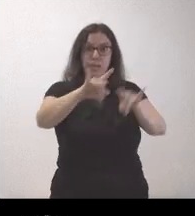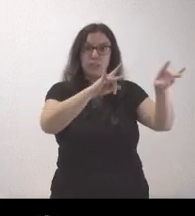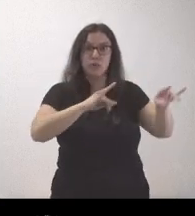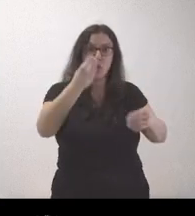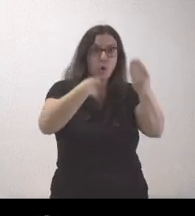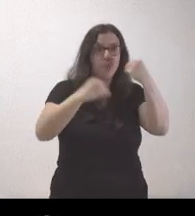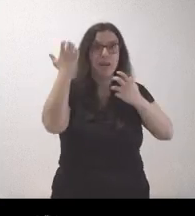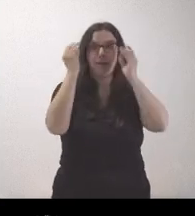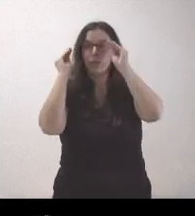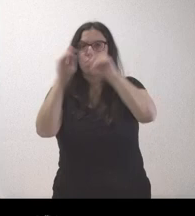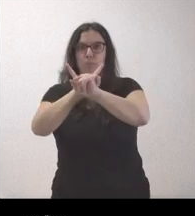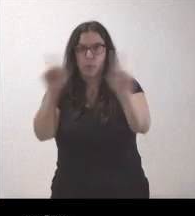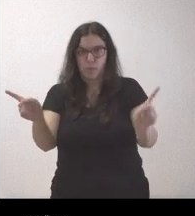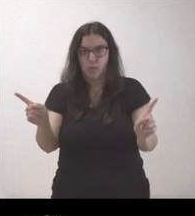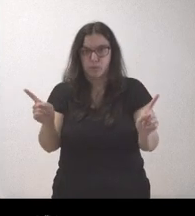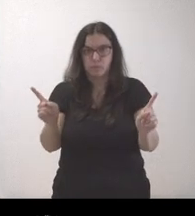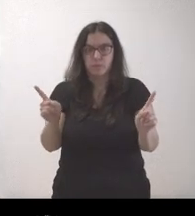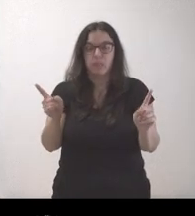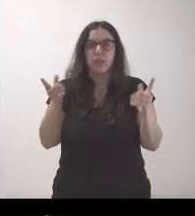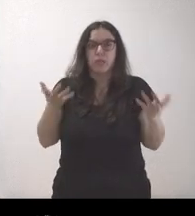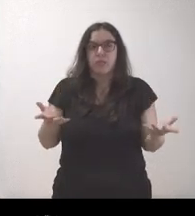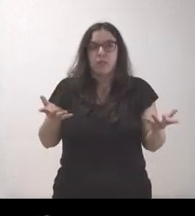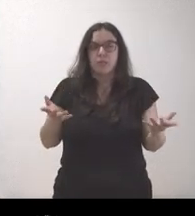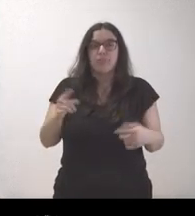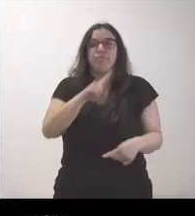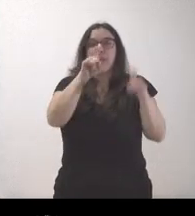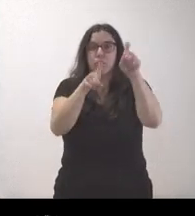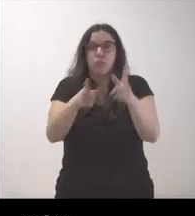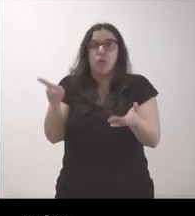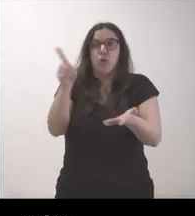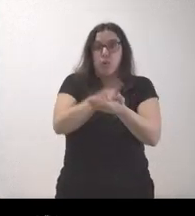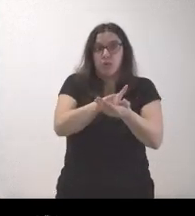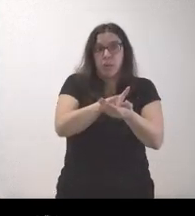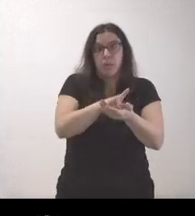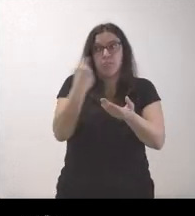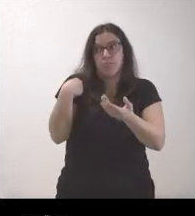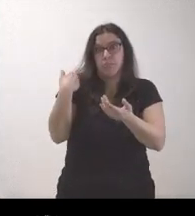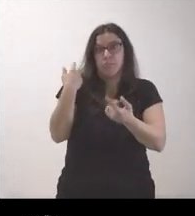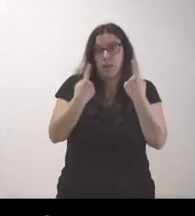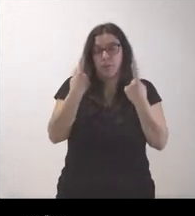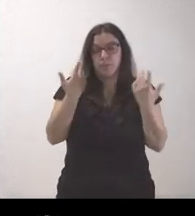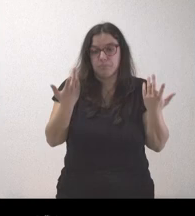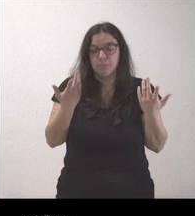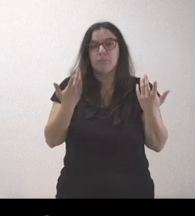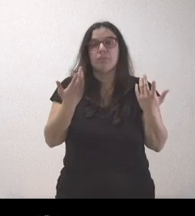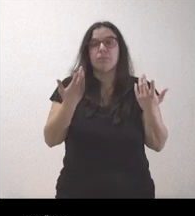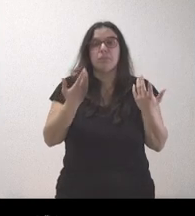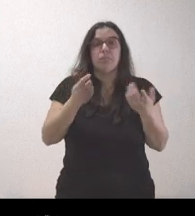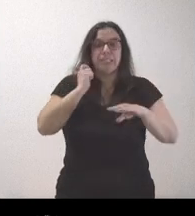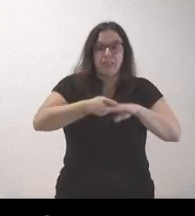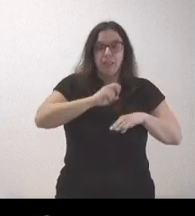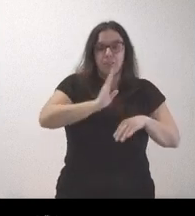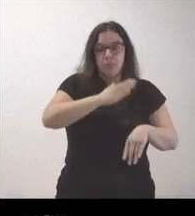situado, insisto, en León. A propósito de esto, voy a volver a preguntar, creo que lo he formulado ya en alguna ocasión, ante la sucesión de sentencias.